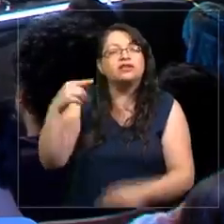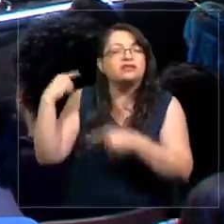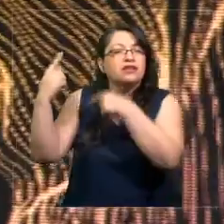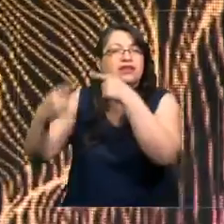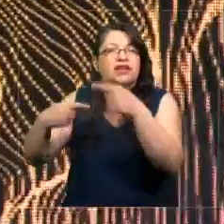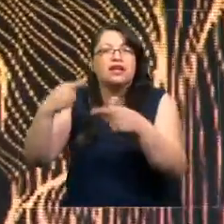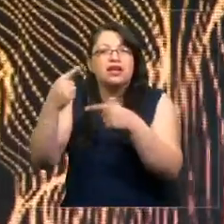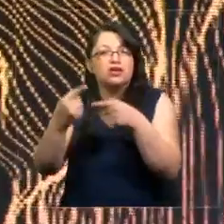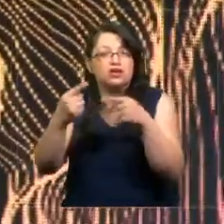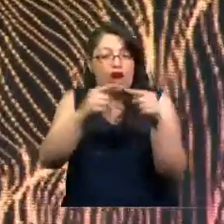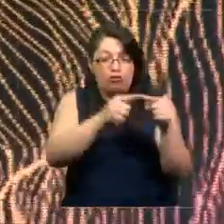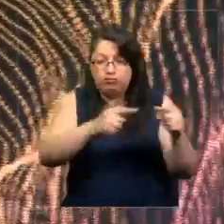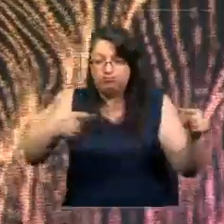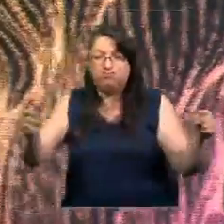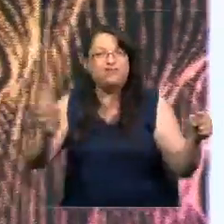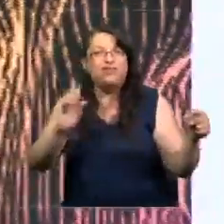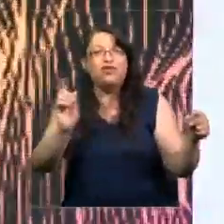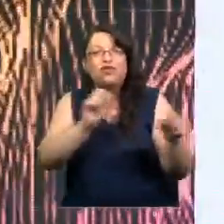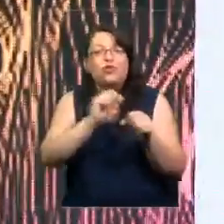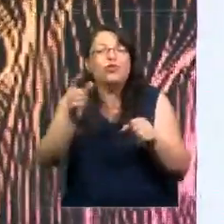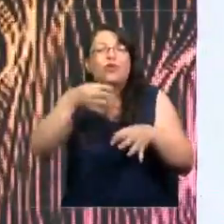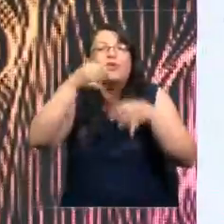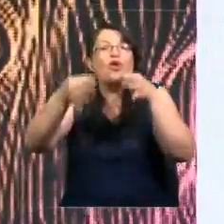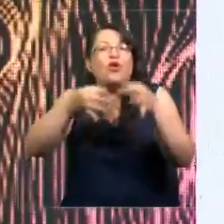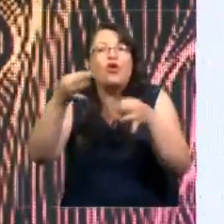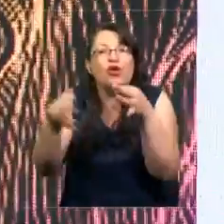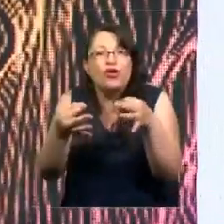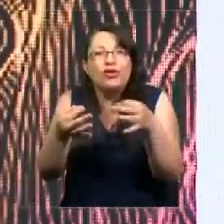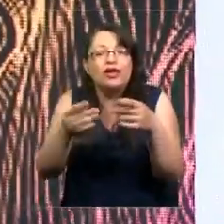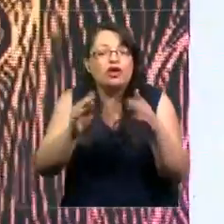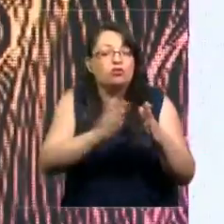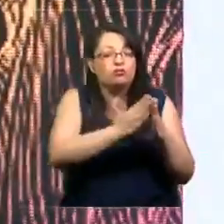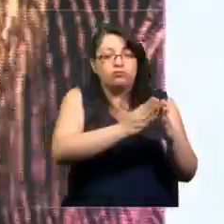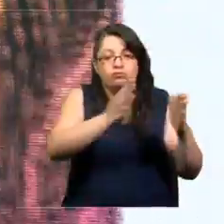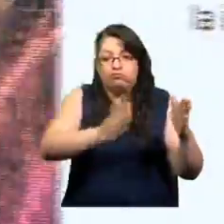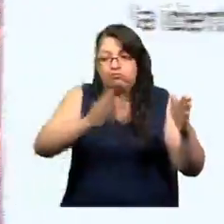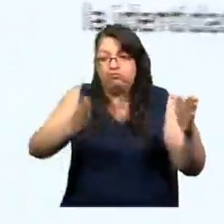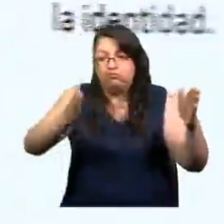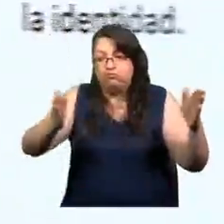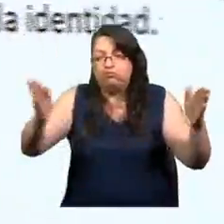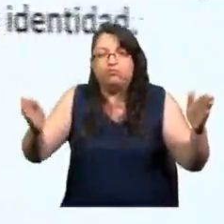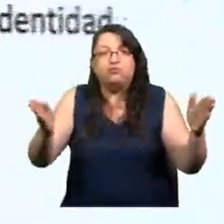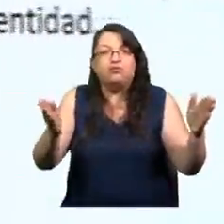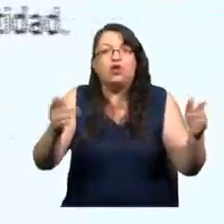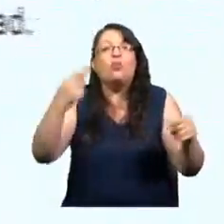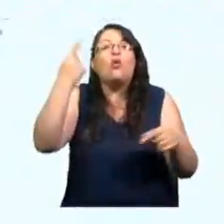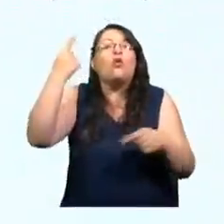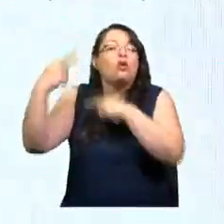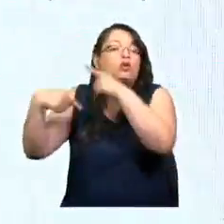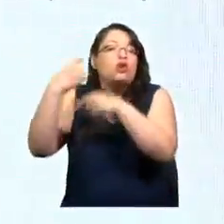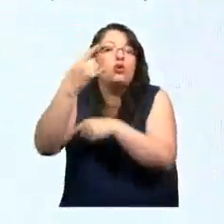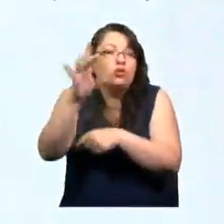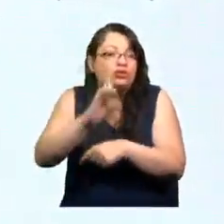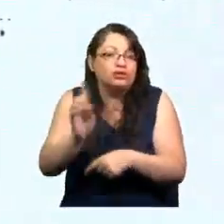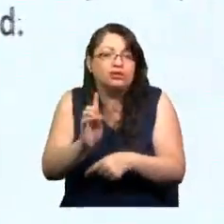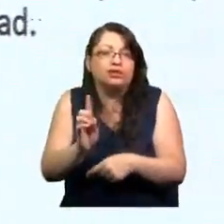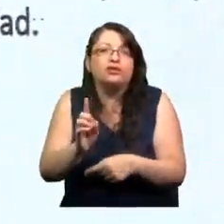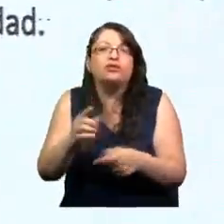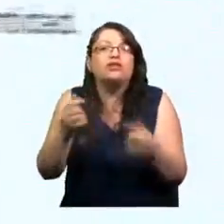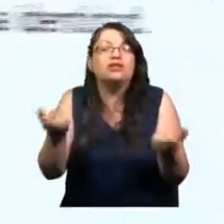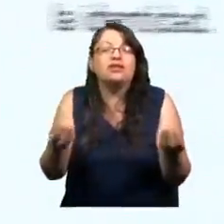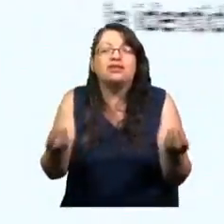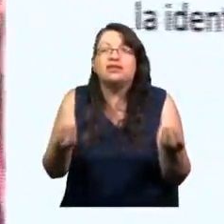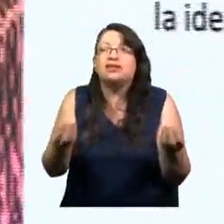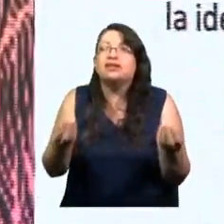no es lineal, no es contable, no es registrable en términos de unicidad, de una única historia, da paso a que el